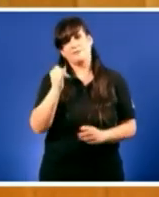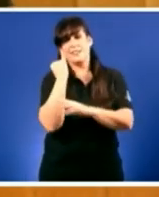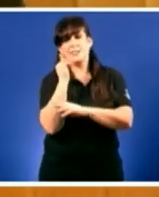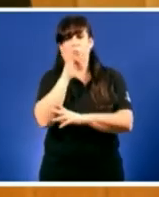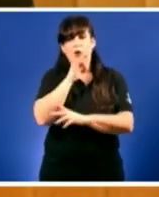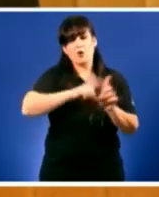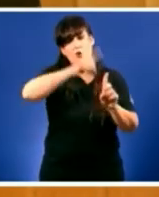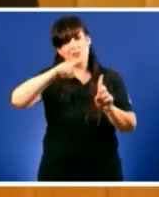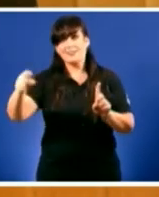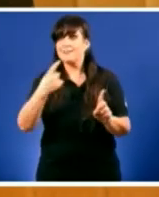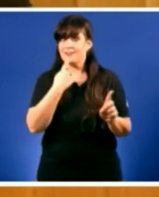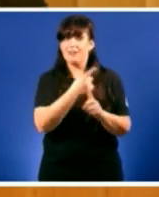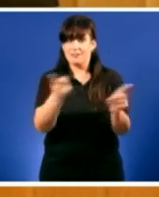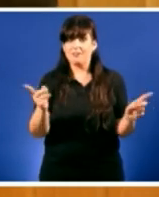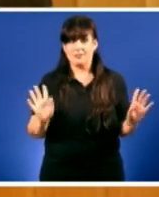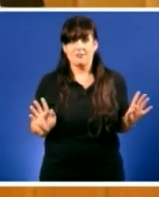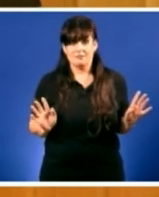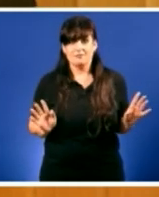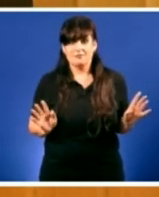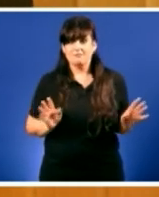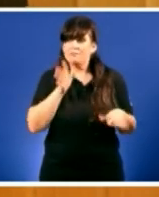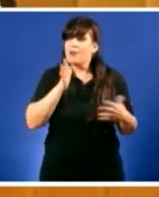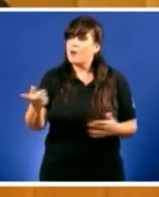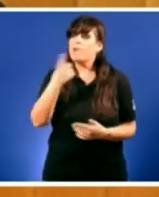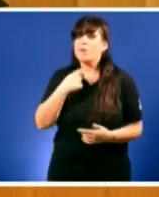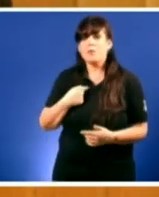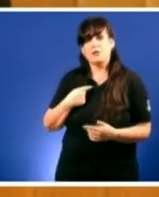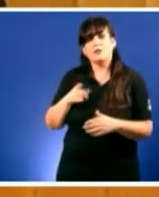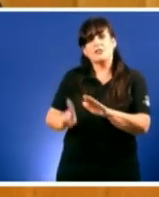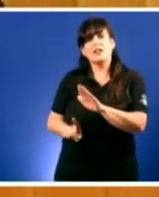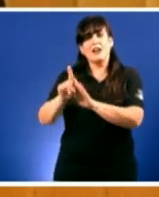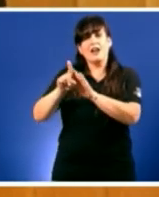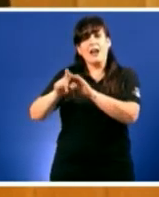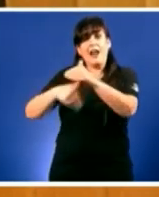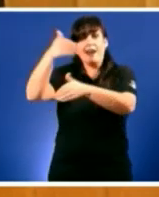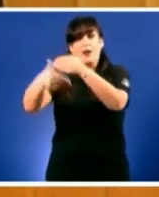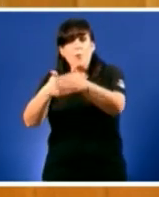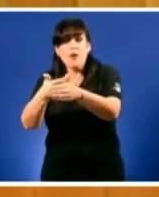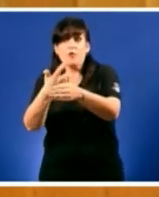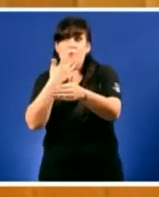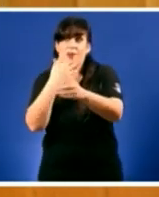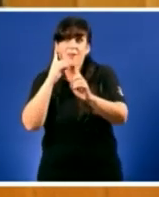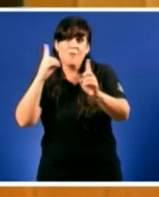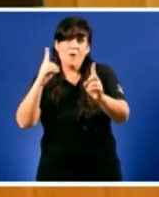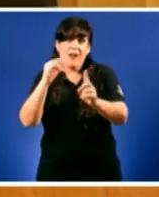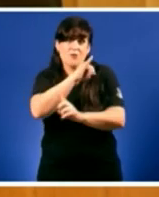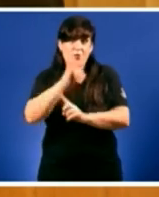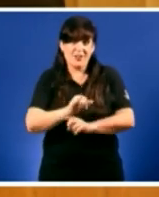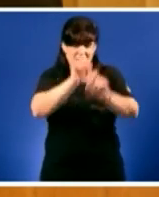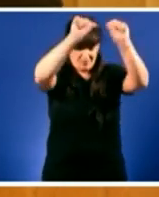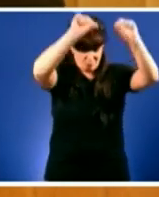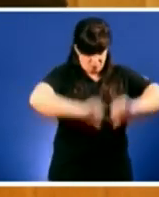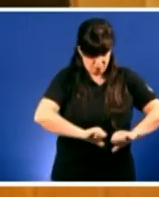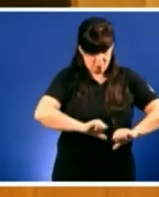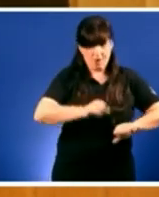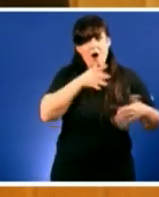Agora vostede di que é lógico que a recuperación se xa maior onde antes tamén foi maior a caída. É decir